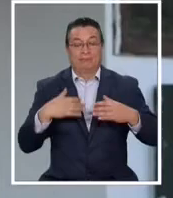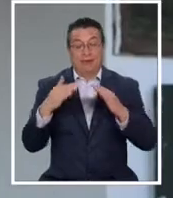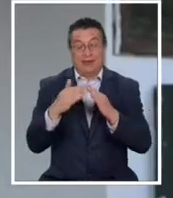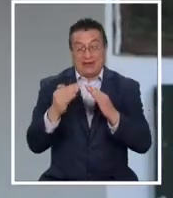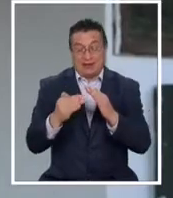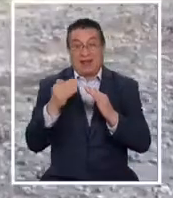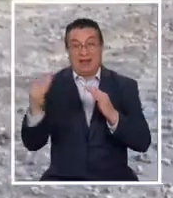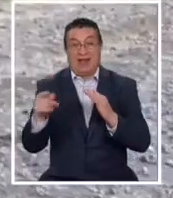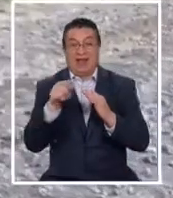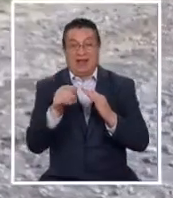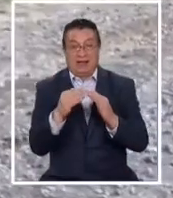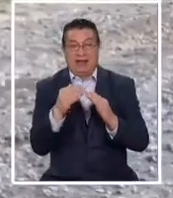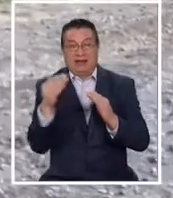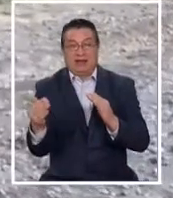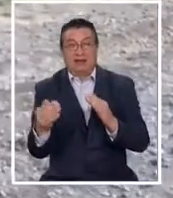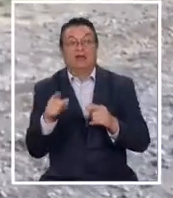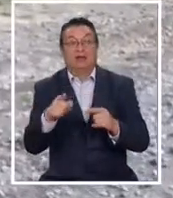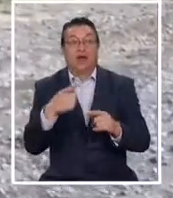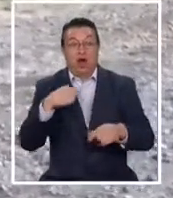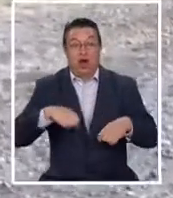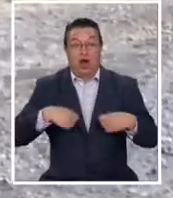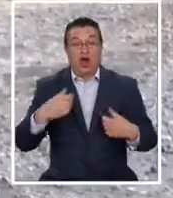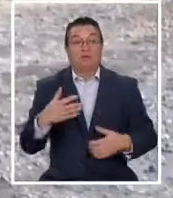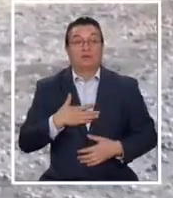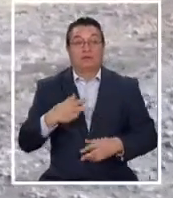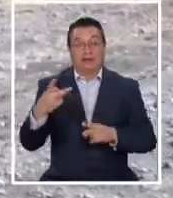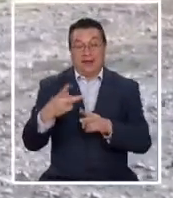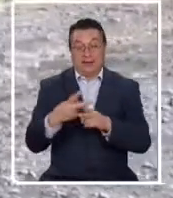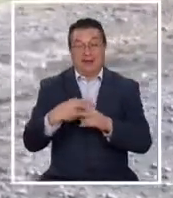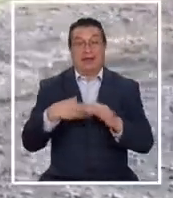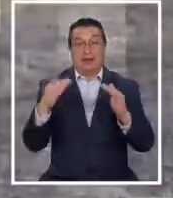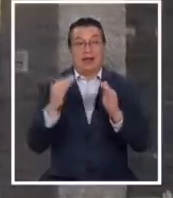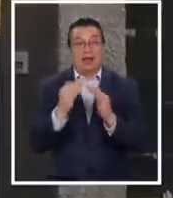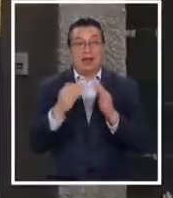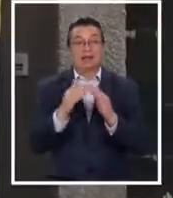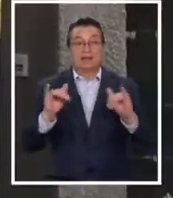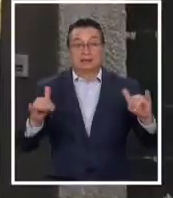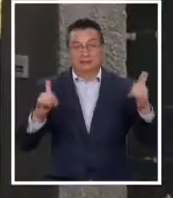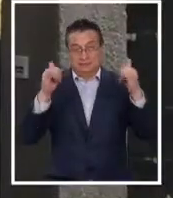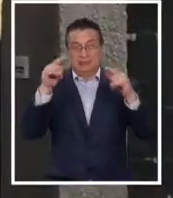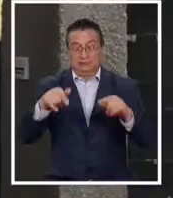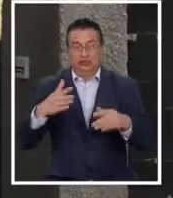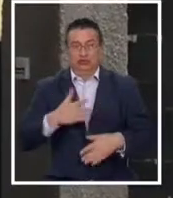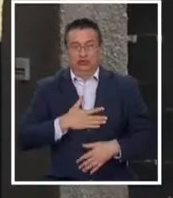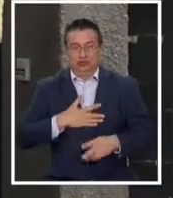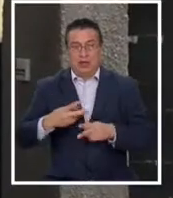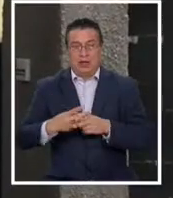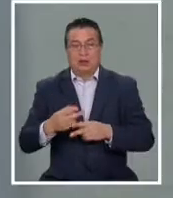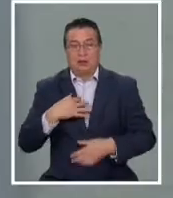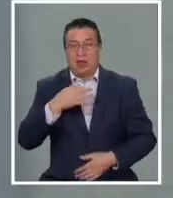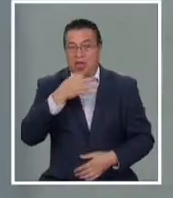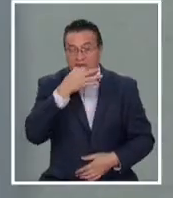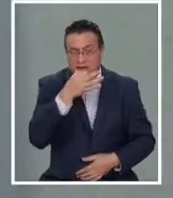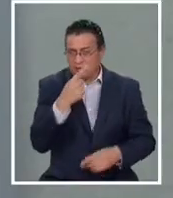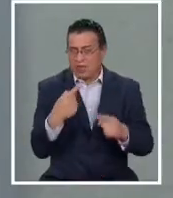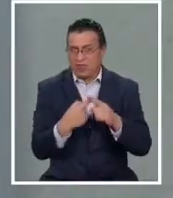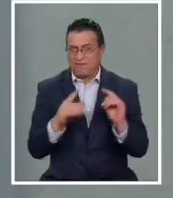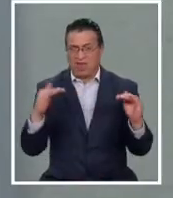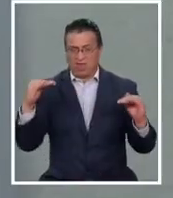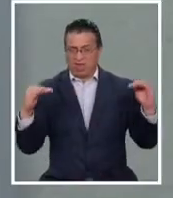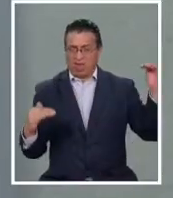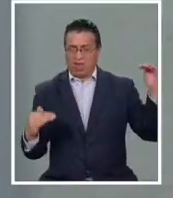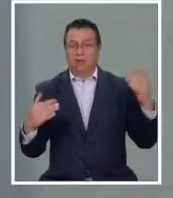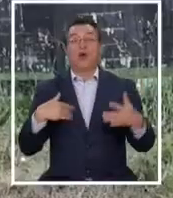continua a la de él. Este joven se identificó como el arrendatario de la casa donde se celebraba el evento. Su versión es muy distinta.